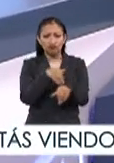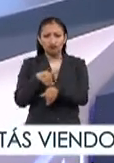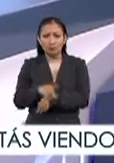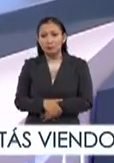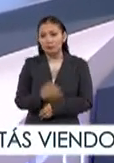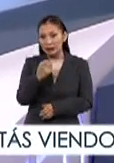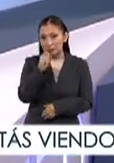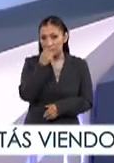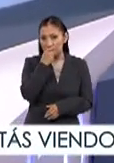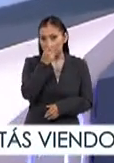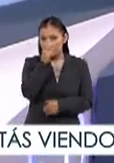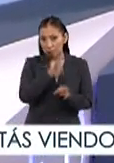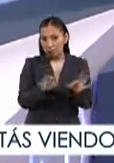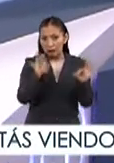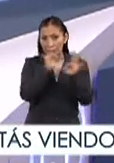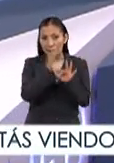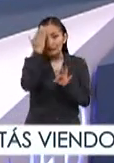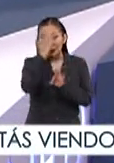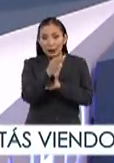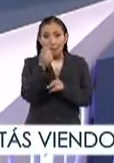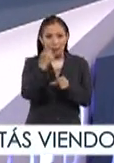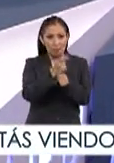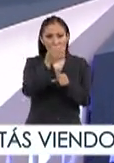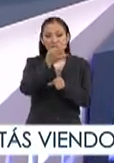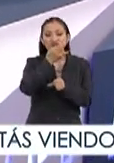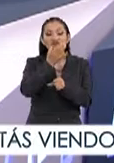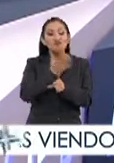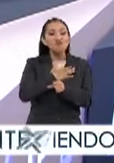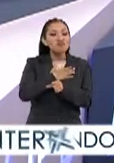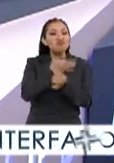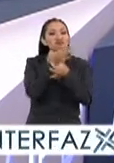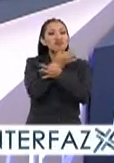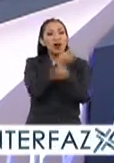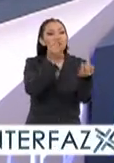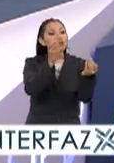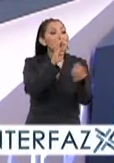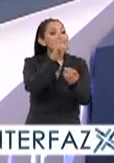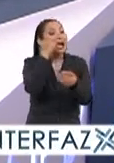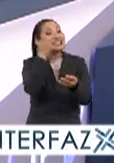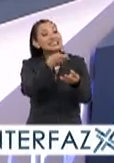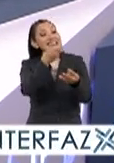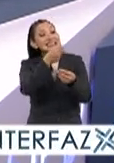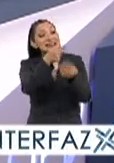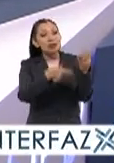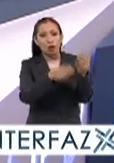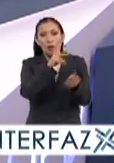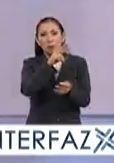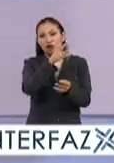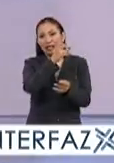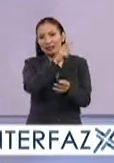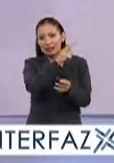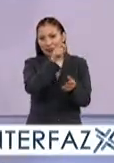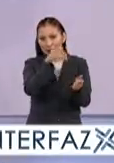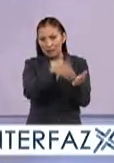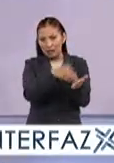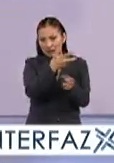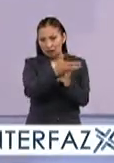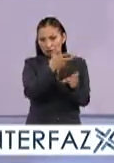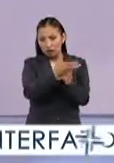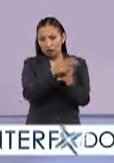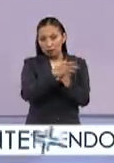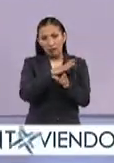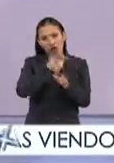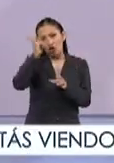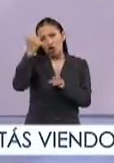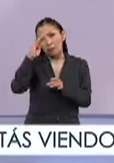esto que acabas de decir es muy importante, enterarse de que hay muchas becas, no solo esta de Proyecta 100.000 de Estados Unidos,